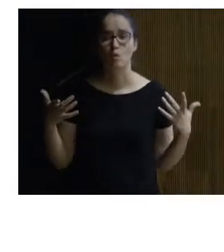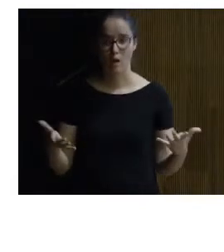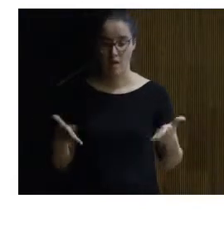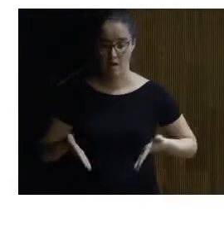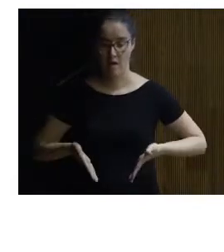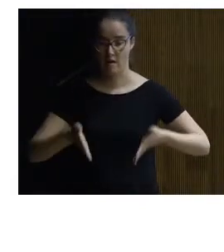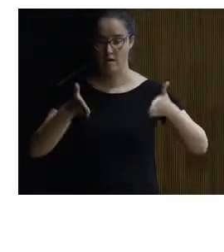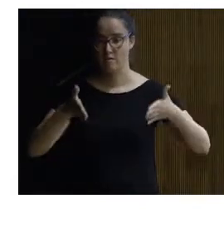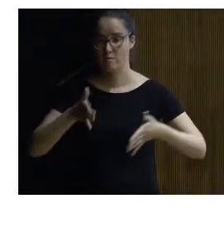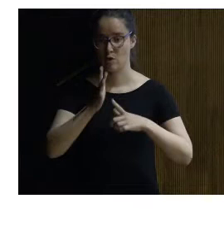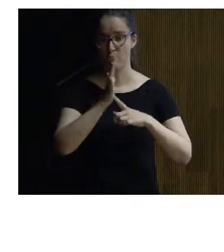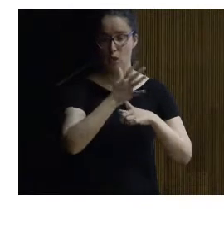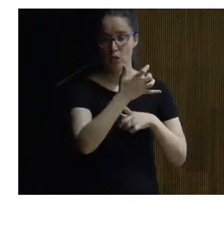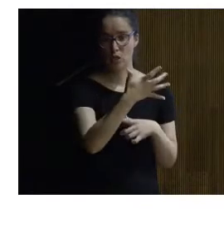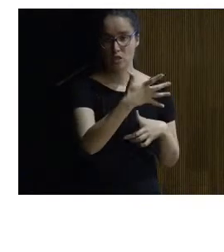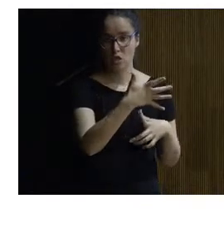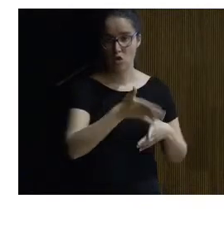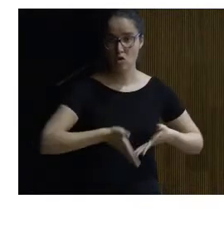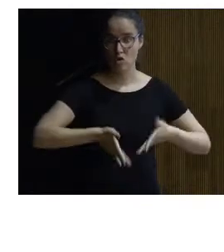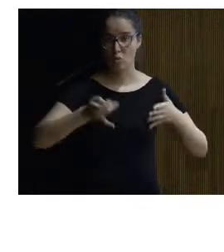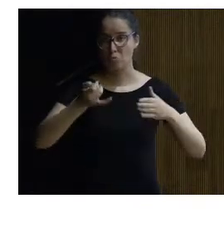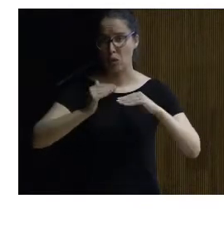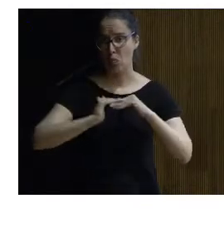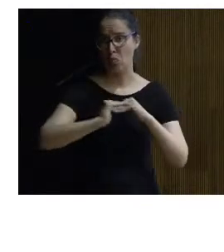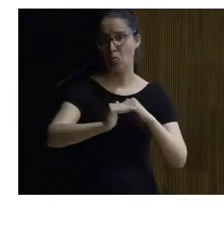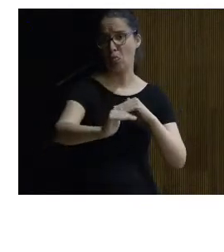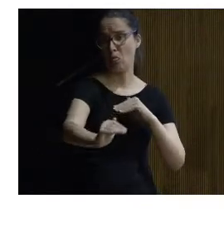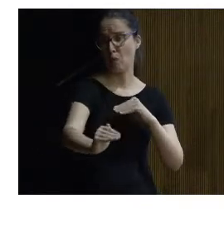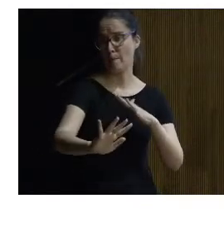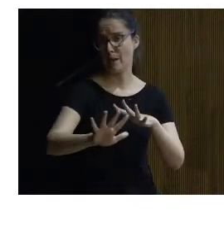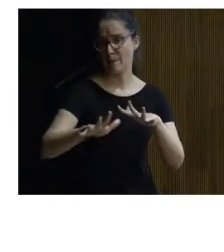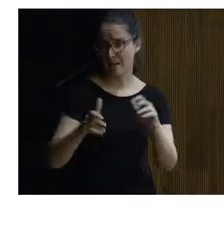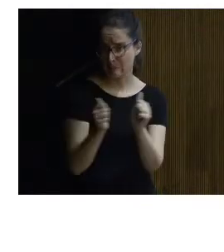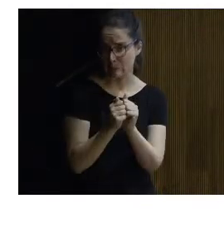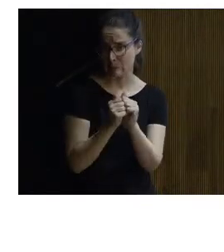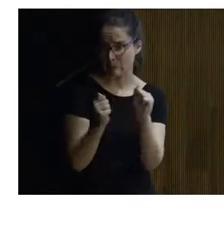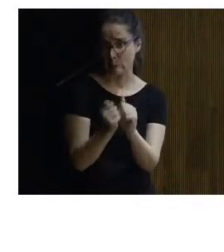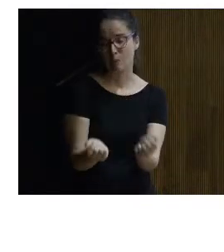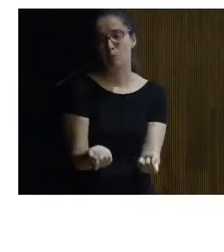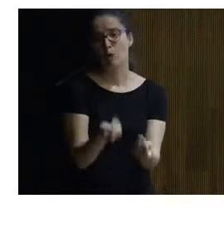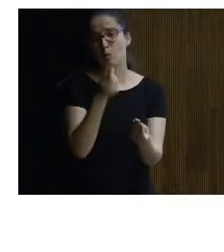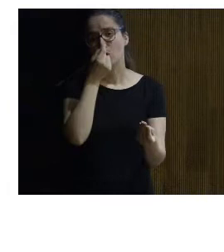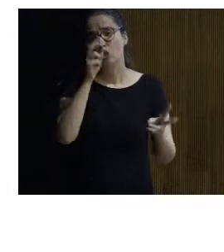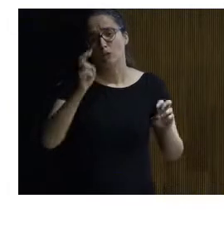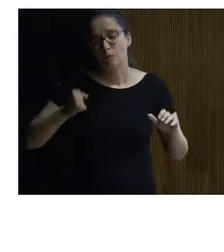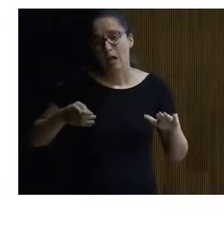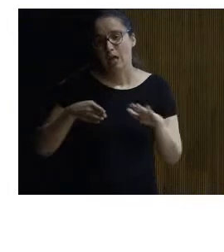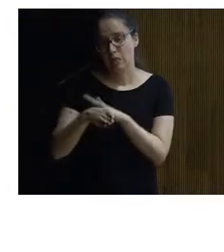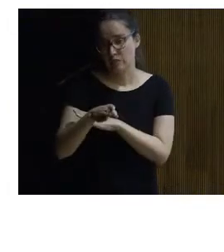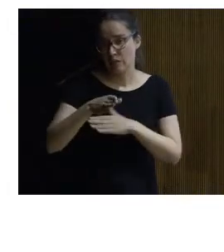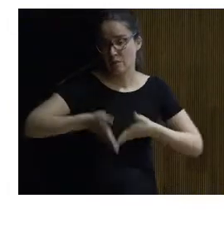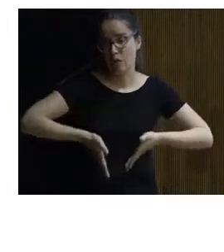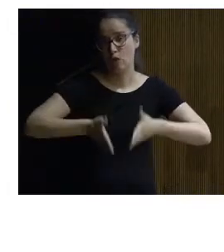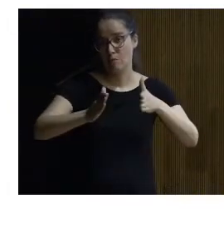el camino que une esos cinco molinos pues simplemente echar una capa de zahorra compactarla y mejorar un poquito lo que era el camino